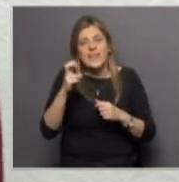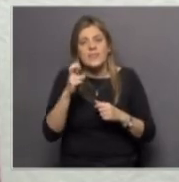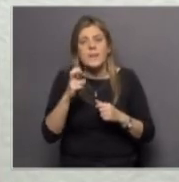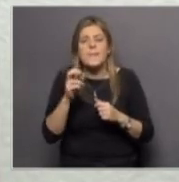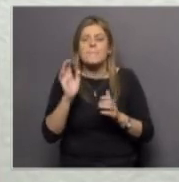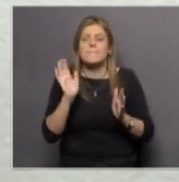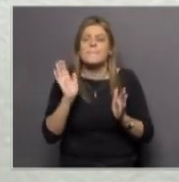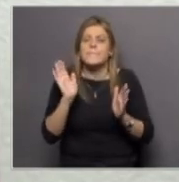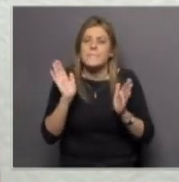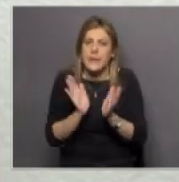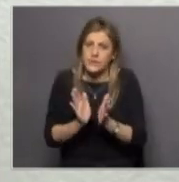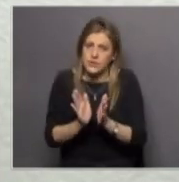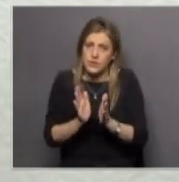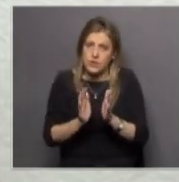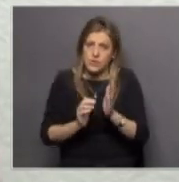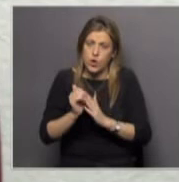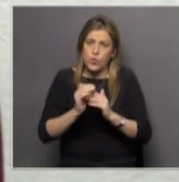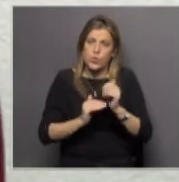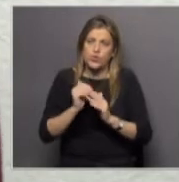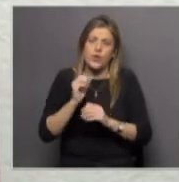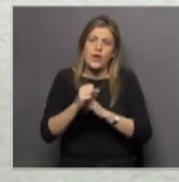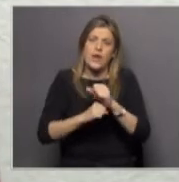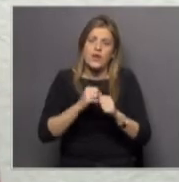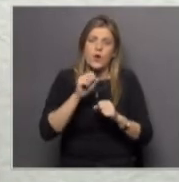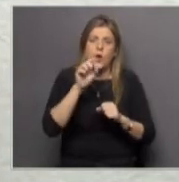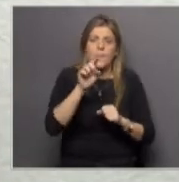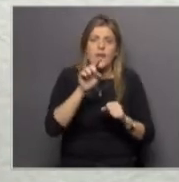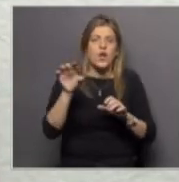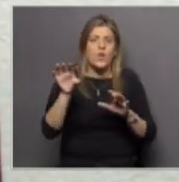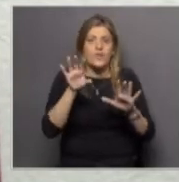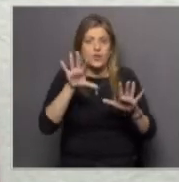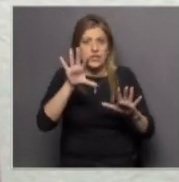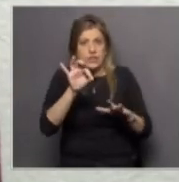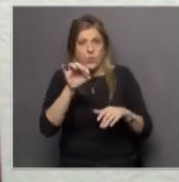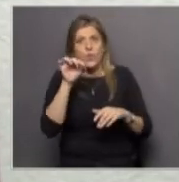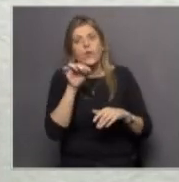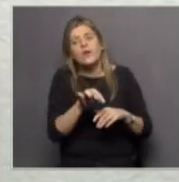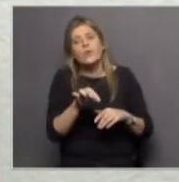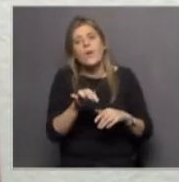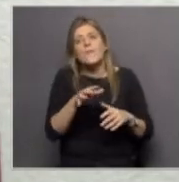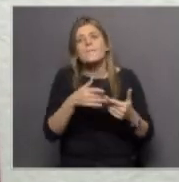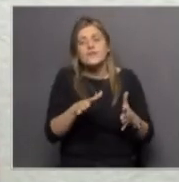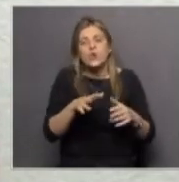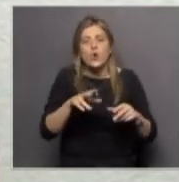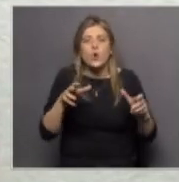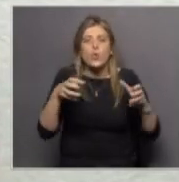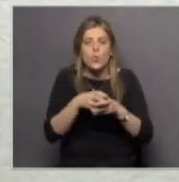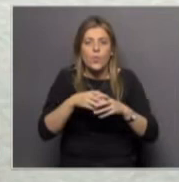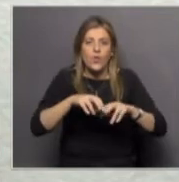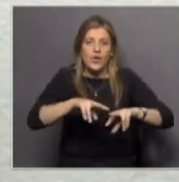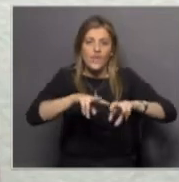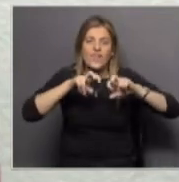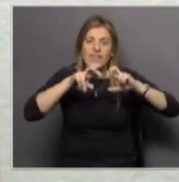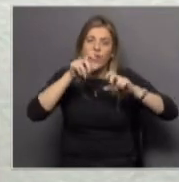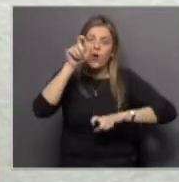dimensiones que se construyó a fines de la década del 50, que, bueno, eso permitió formar un grupo de investigadores muy importante